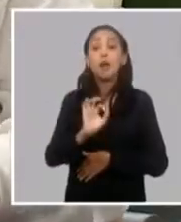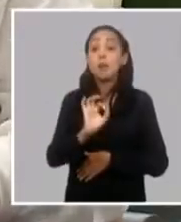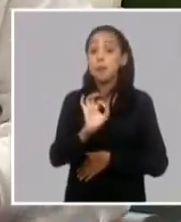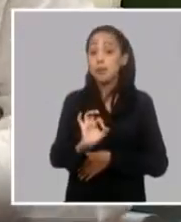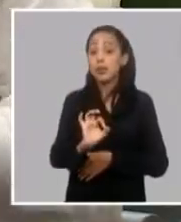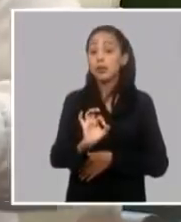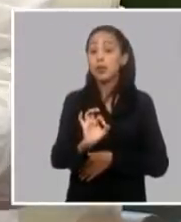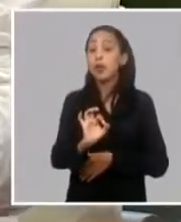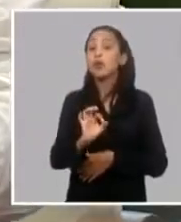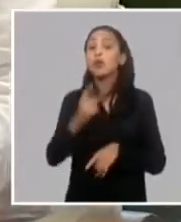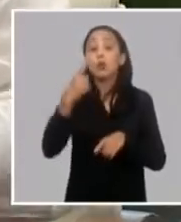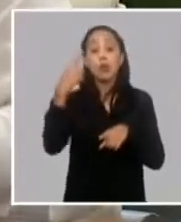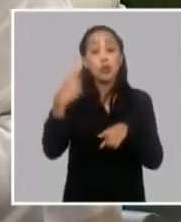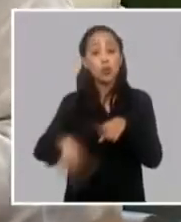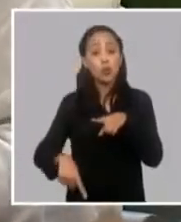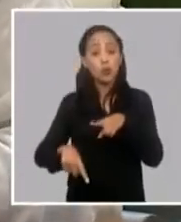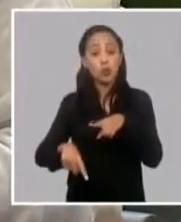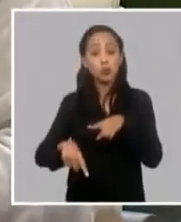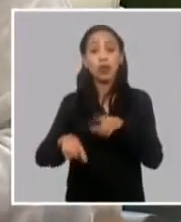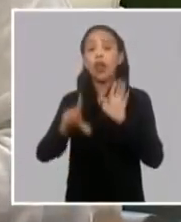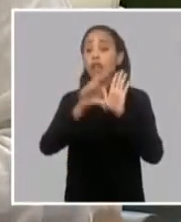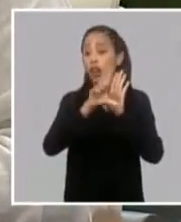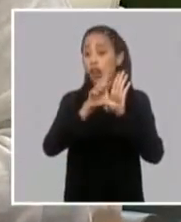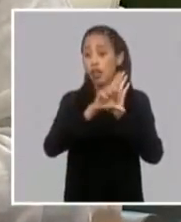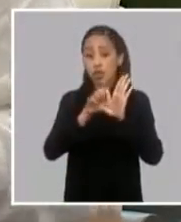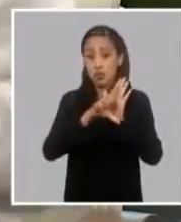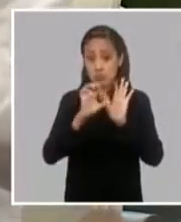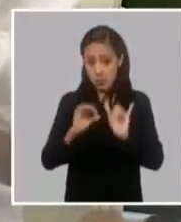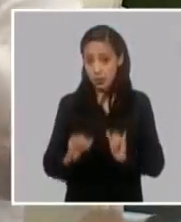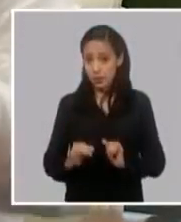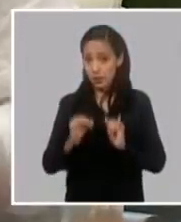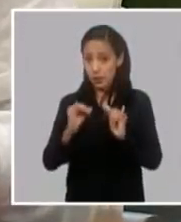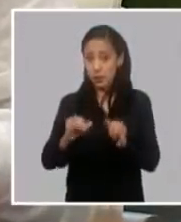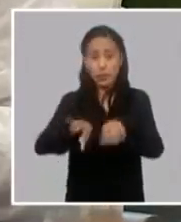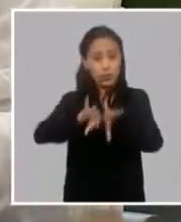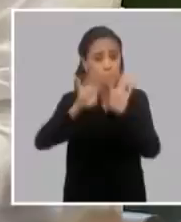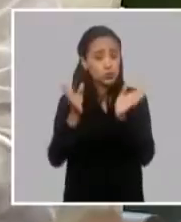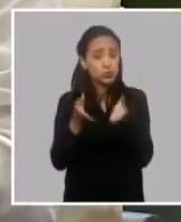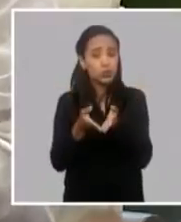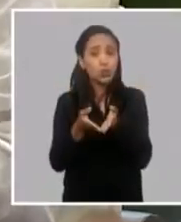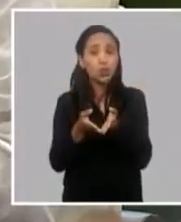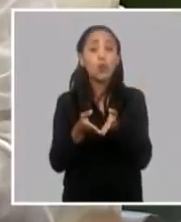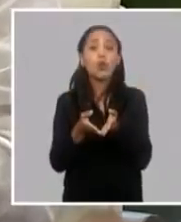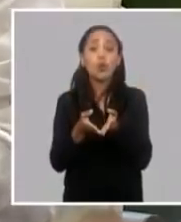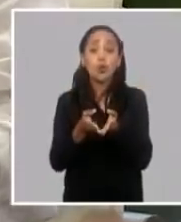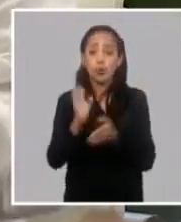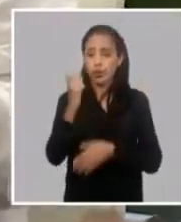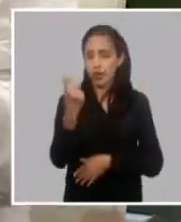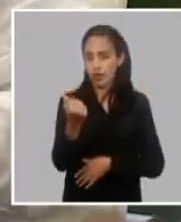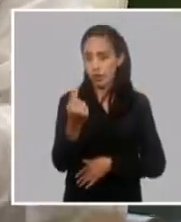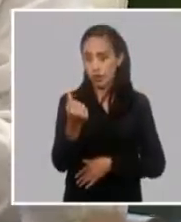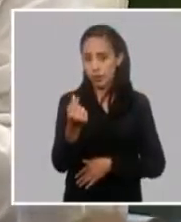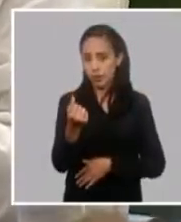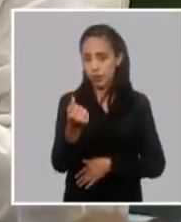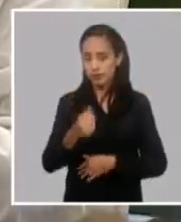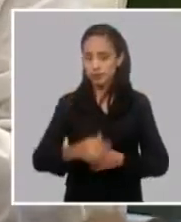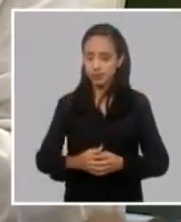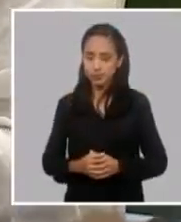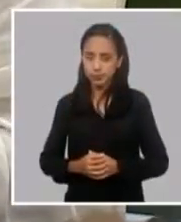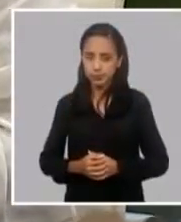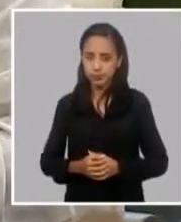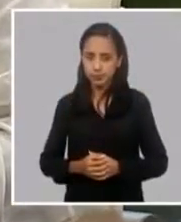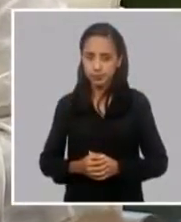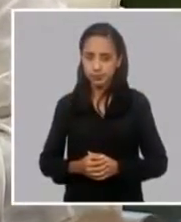con el resto de las normas que hemos planteado de todo el sistema de los actores económicos como te plantee para